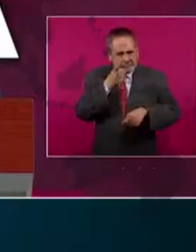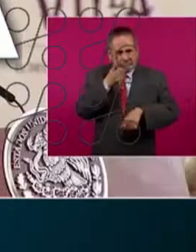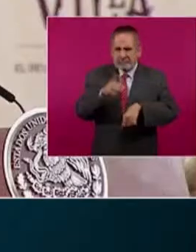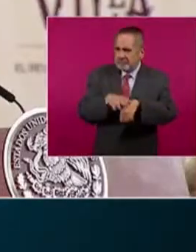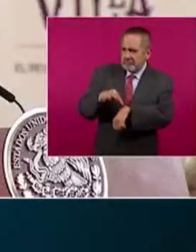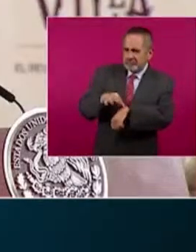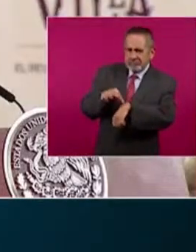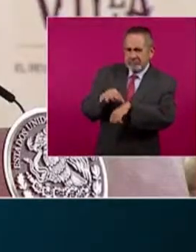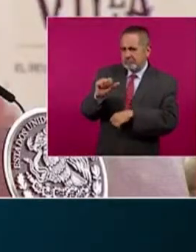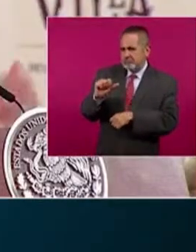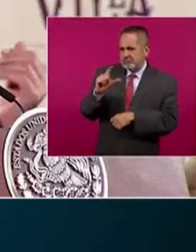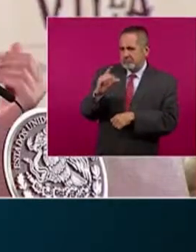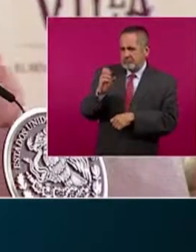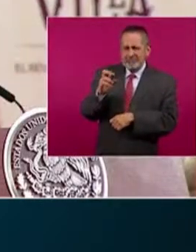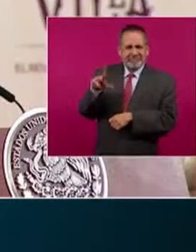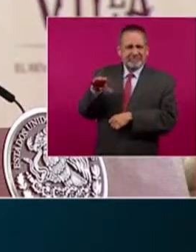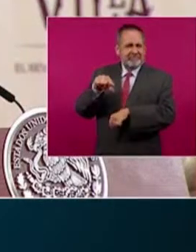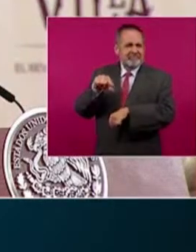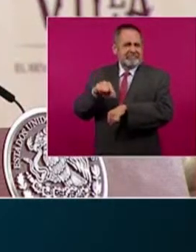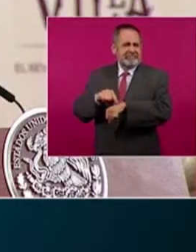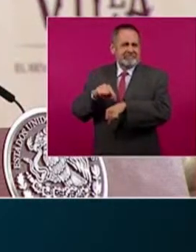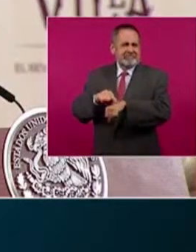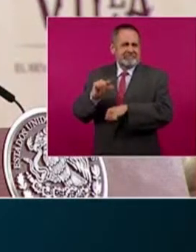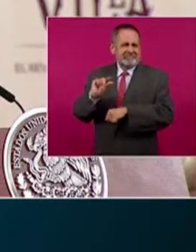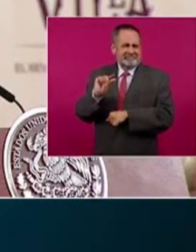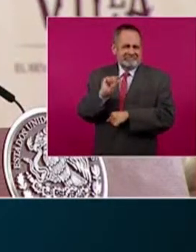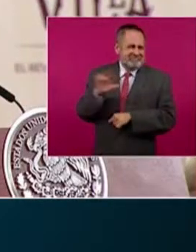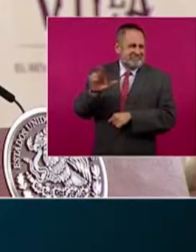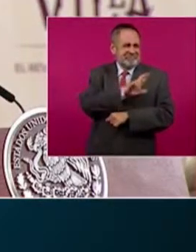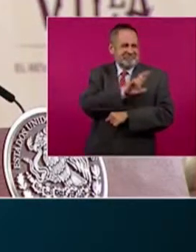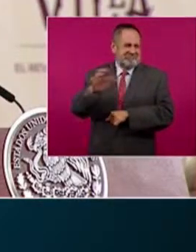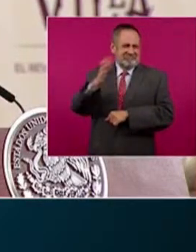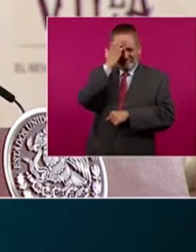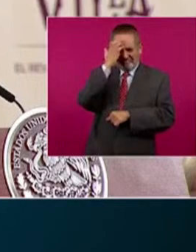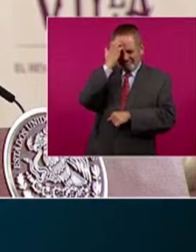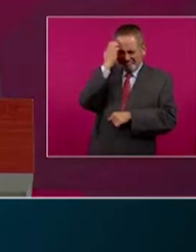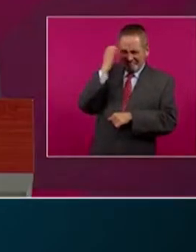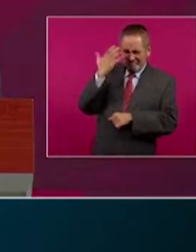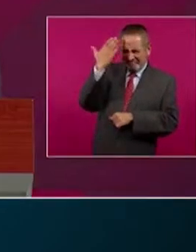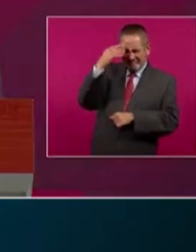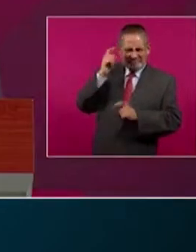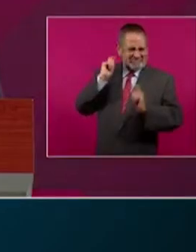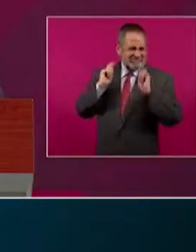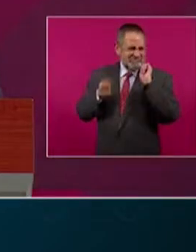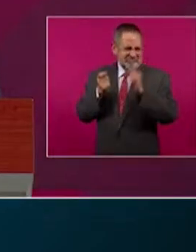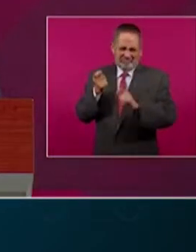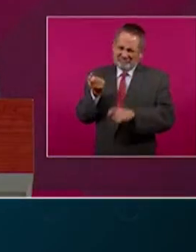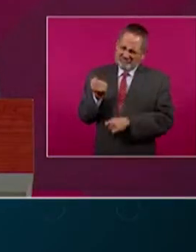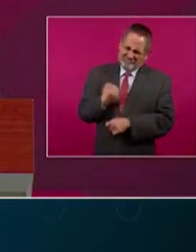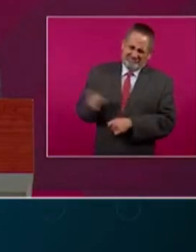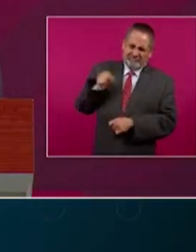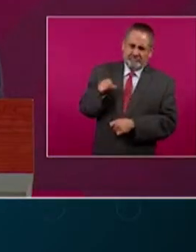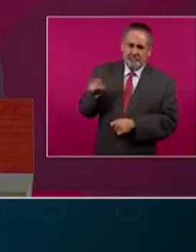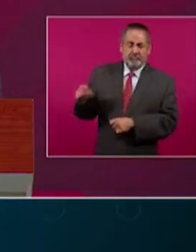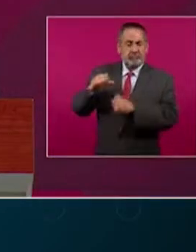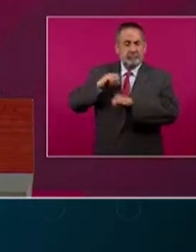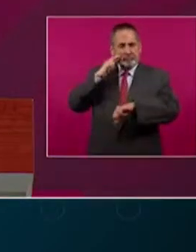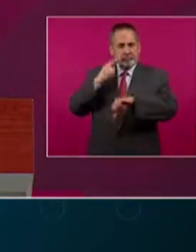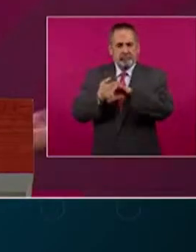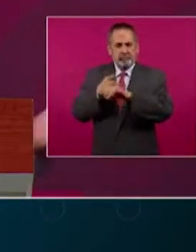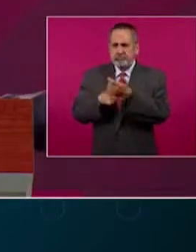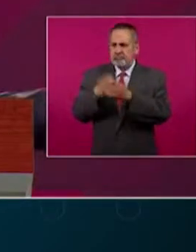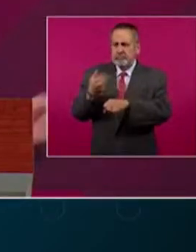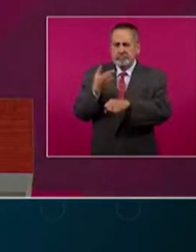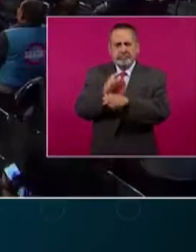Y cambiando de tema, el secretario de Gobernación, Adán Augusto López Hernández, aplaudió que la ministra Loretta Ortiz negara